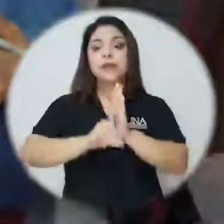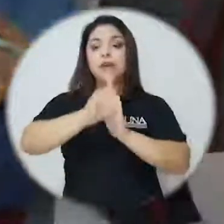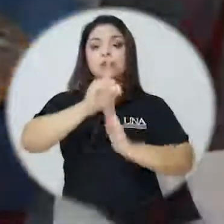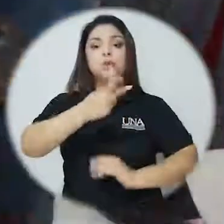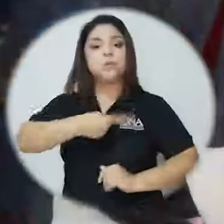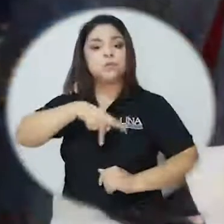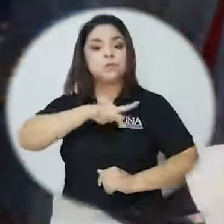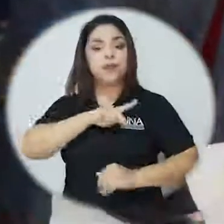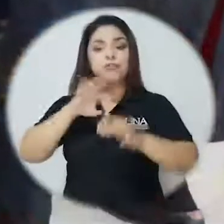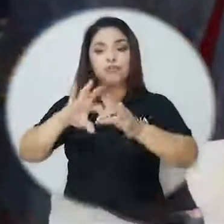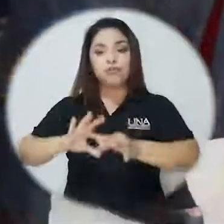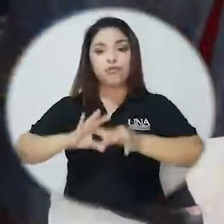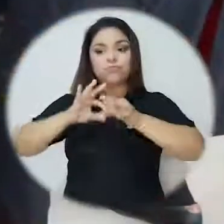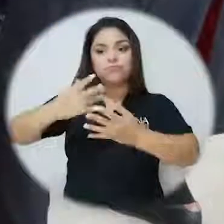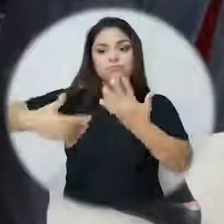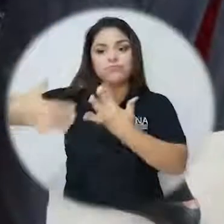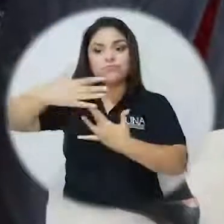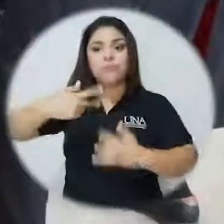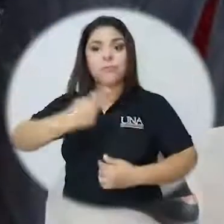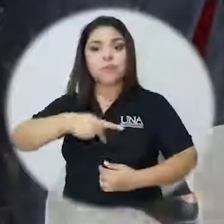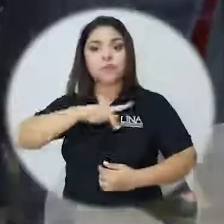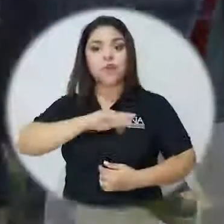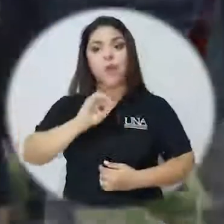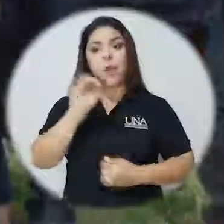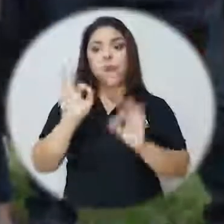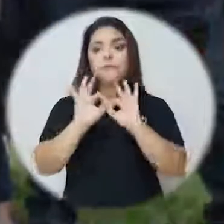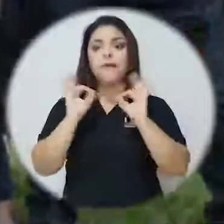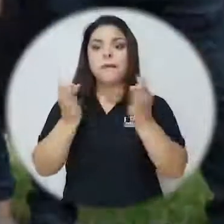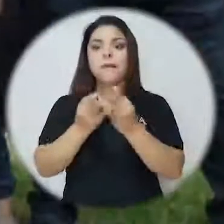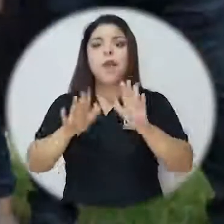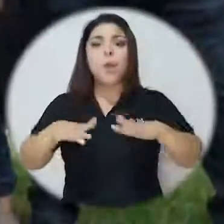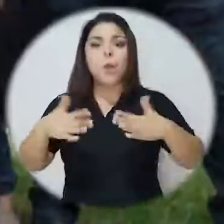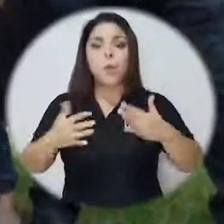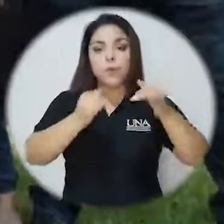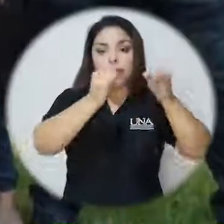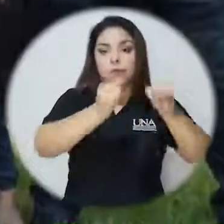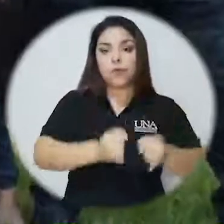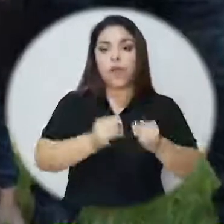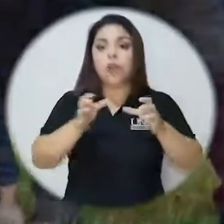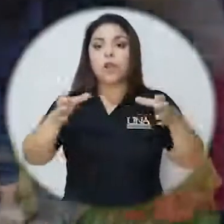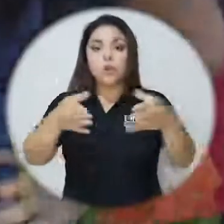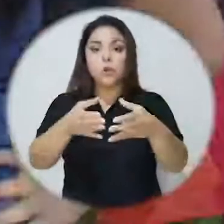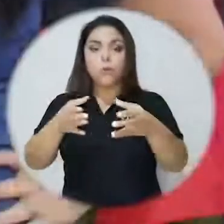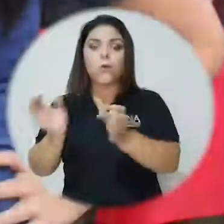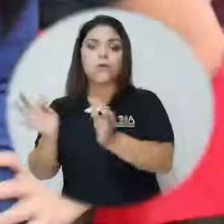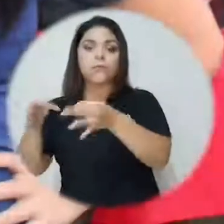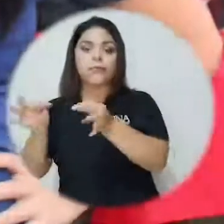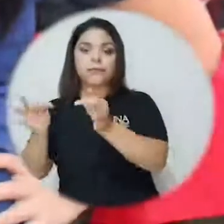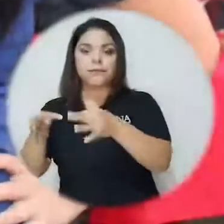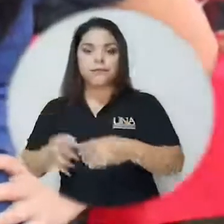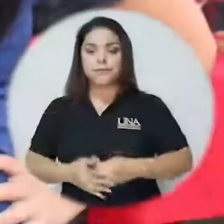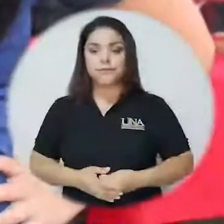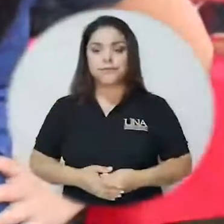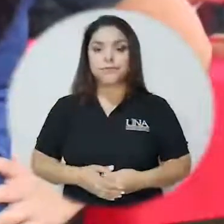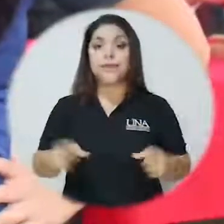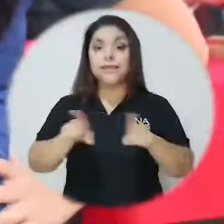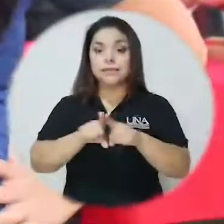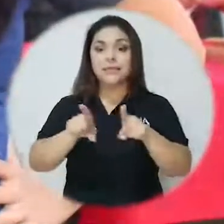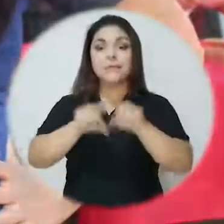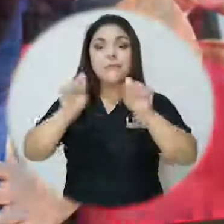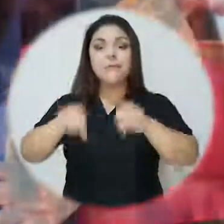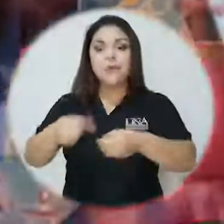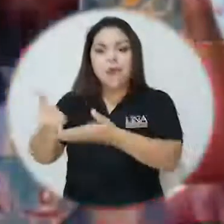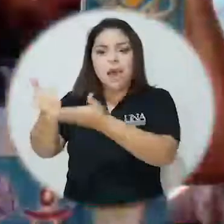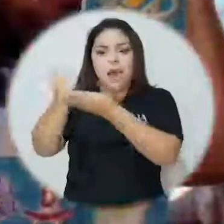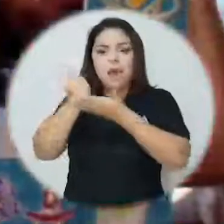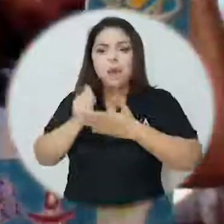personal, relaciones interpersonales o de familia, en las modalidades individual, grupal o de talleres. También puedes